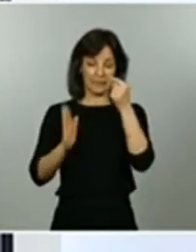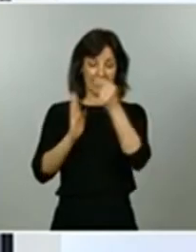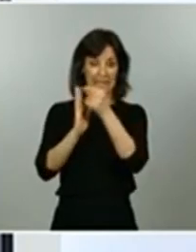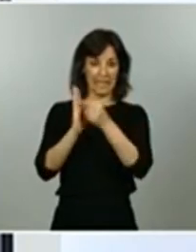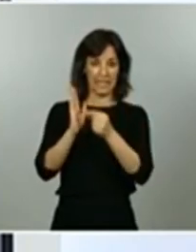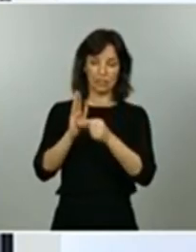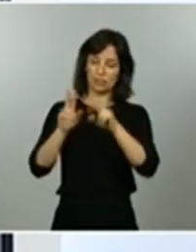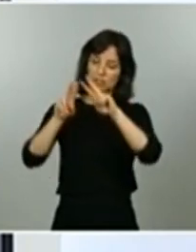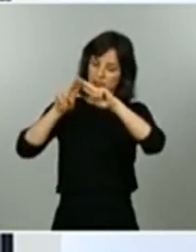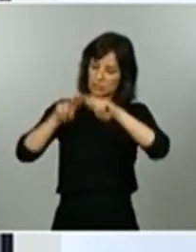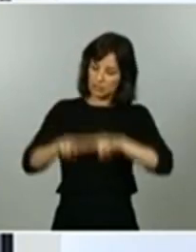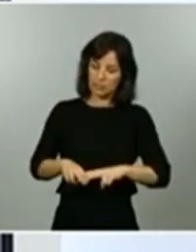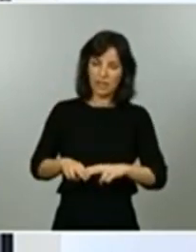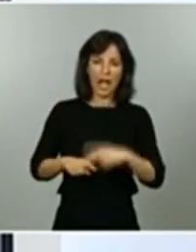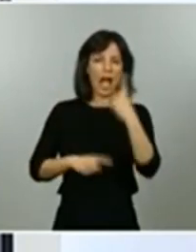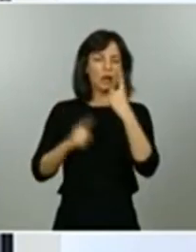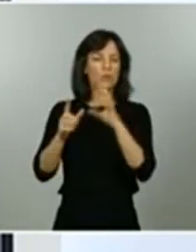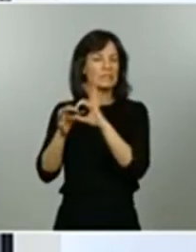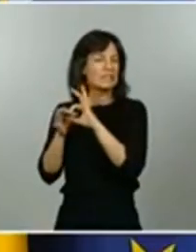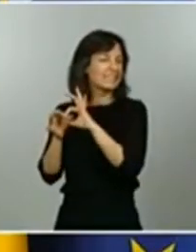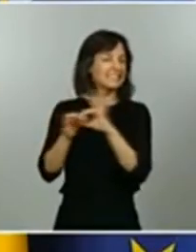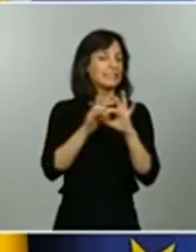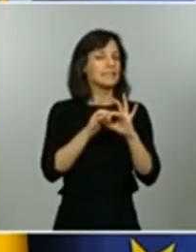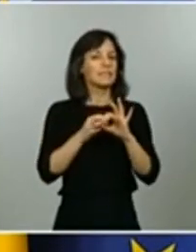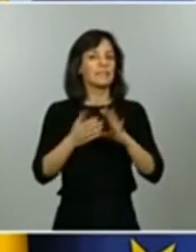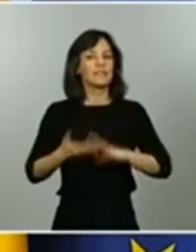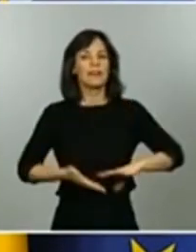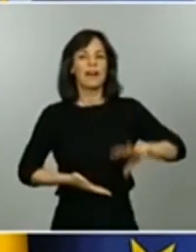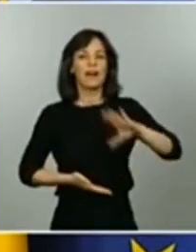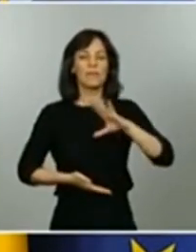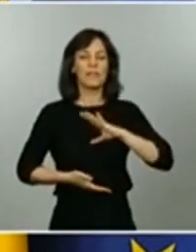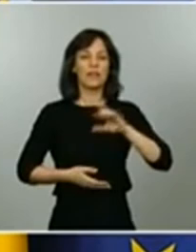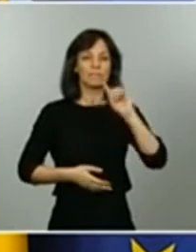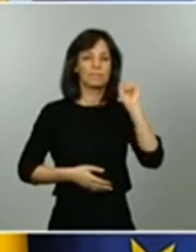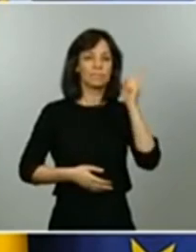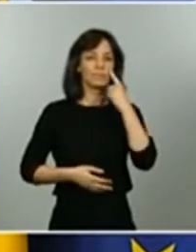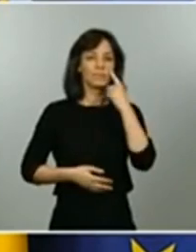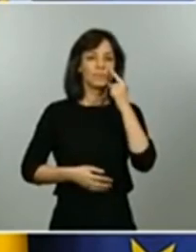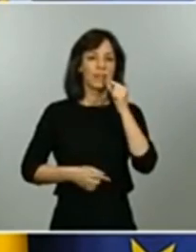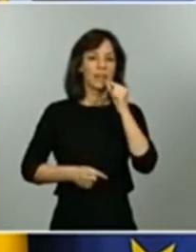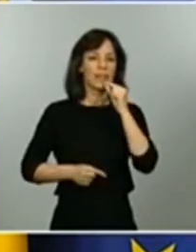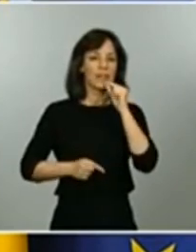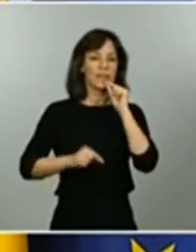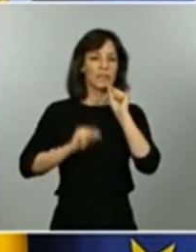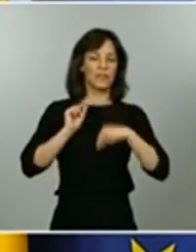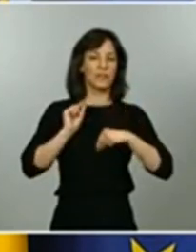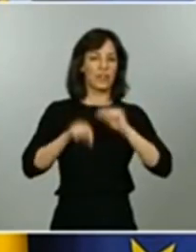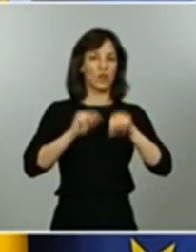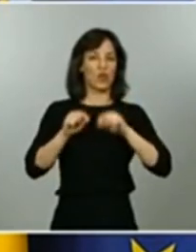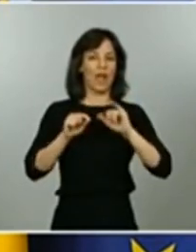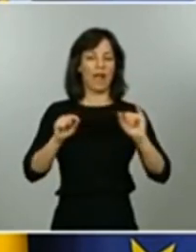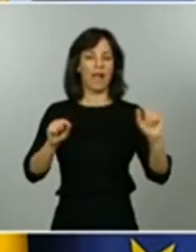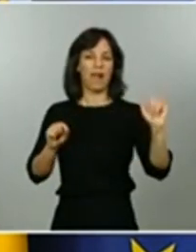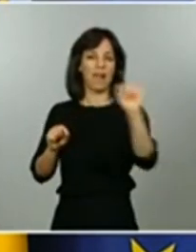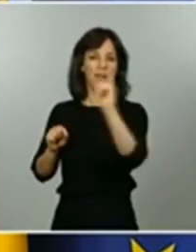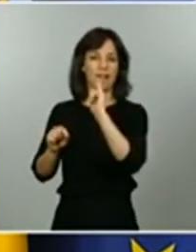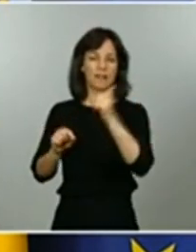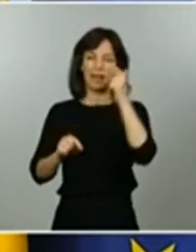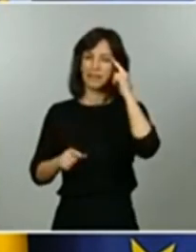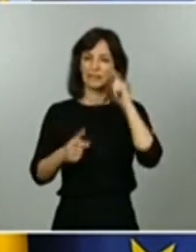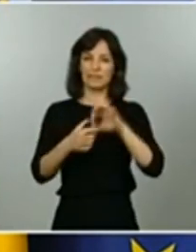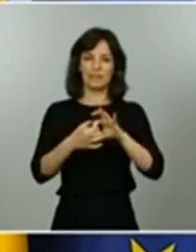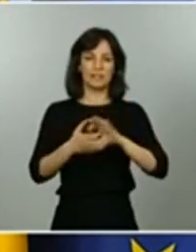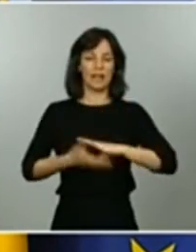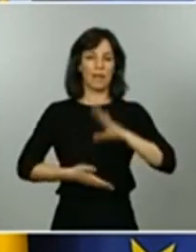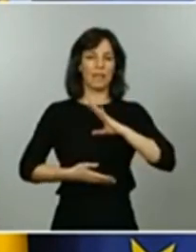muy relacionados con la capacidad de detectar infecciones activas relacionadas fundamentalmente con la capacidad de atención primaria